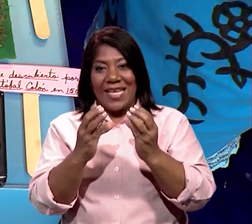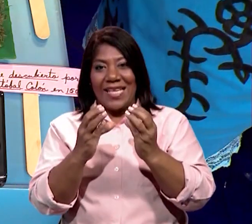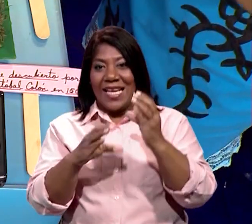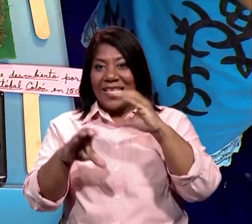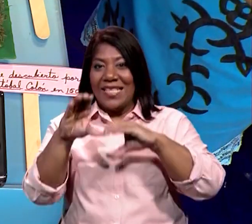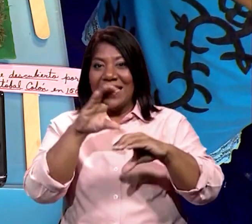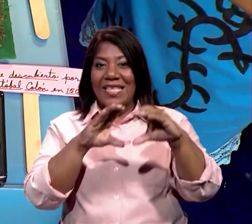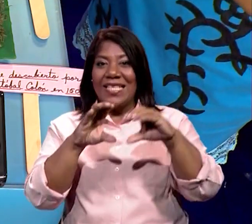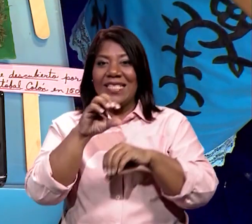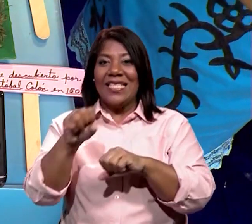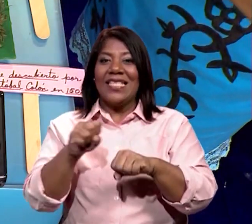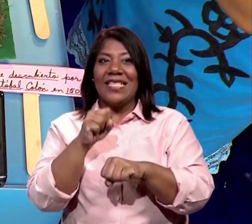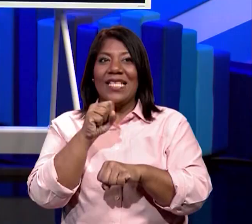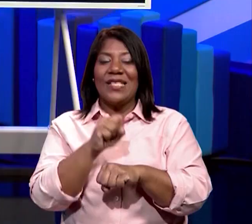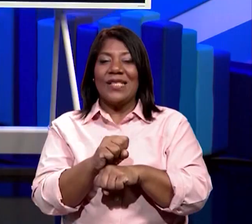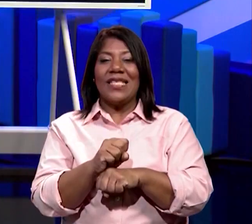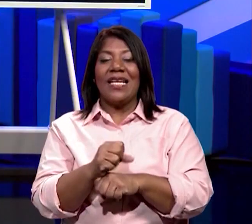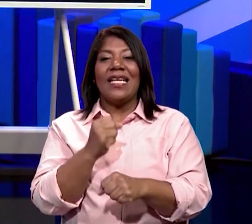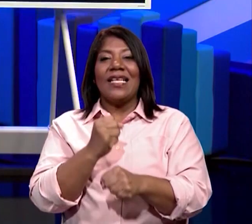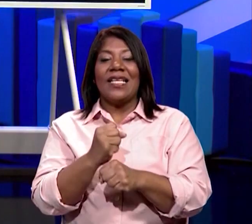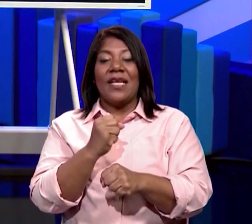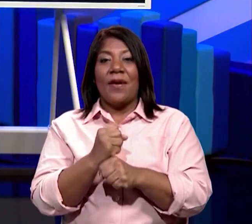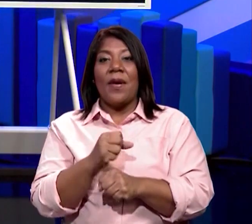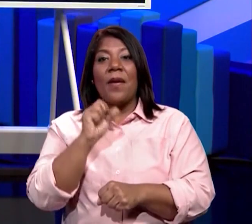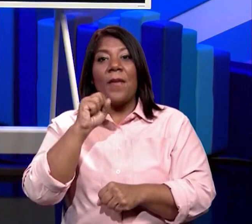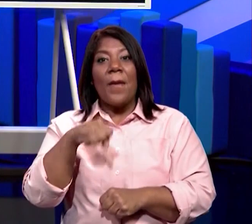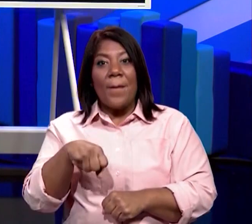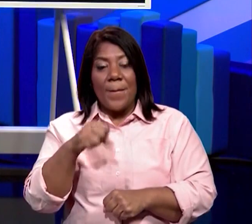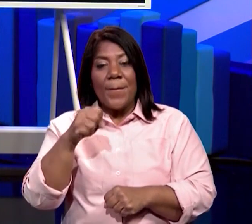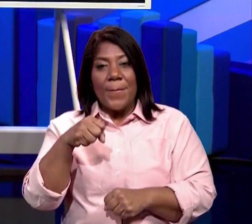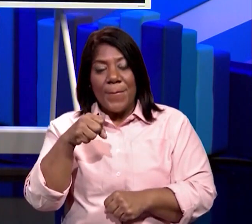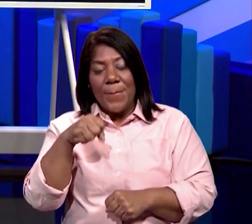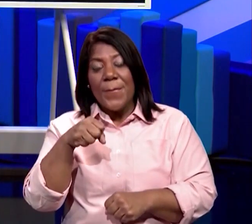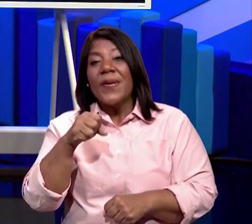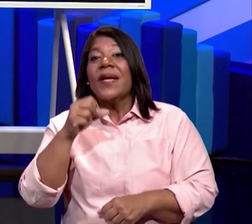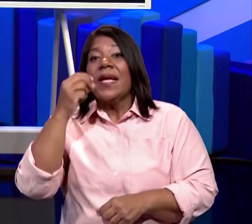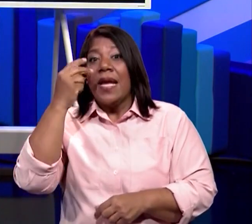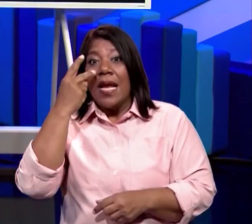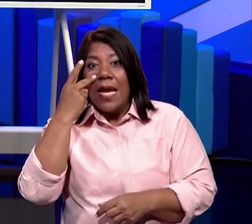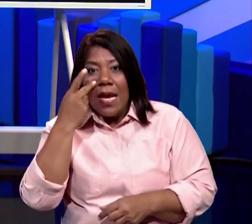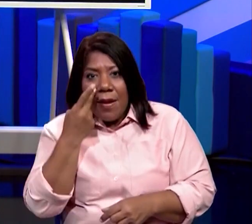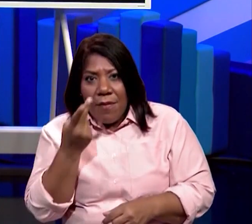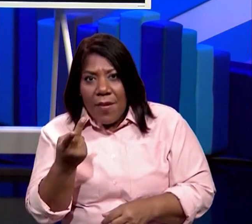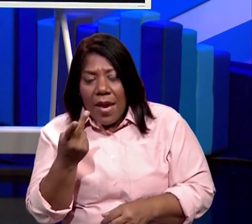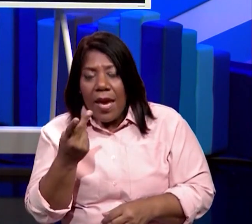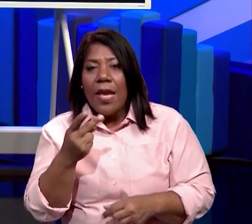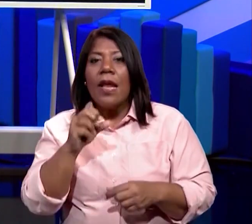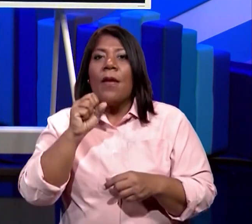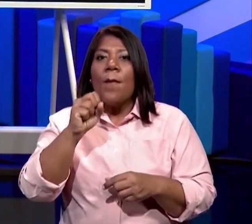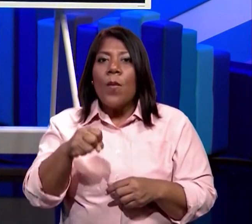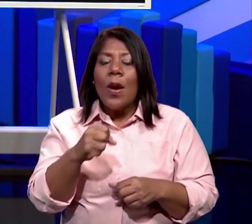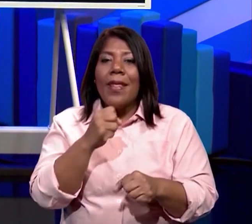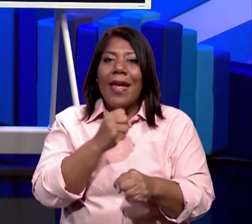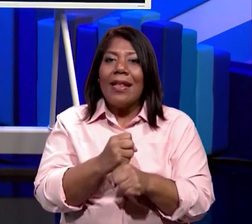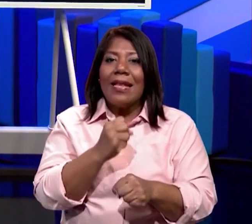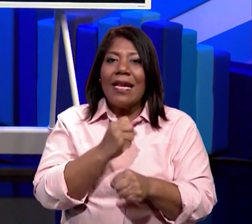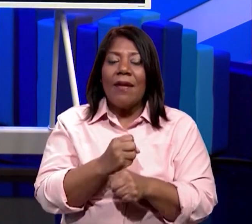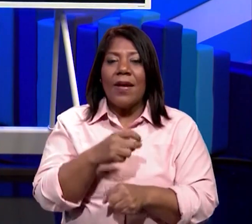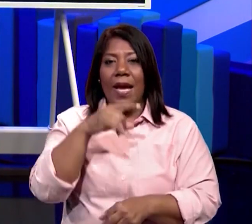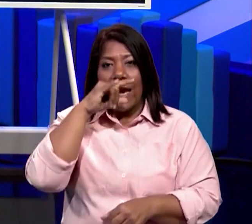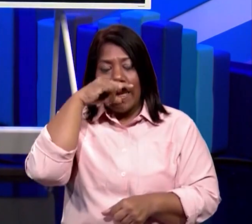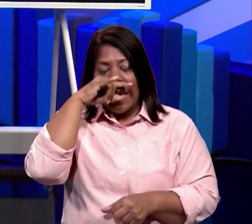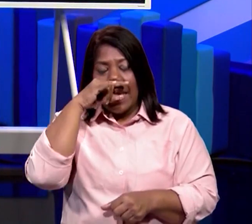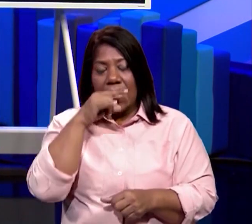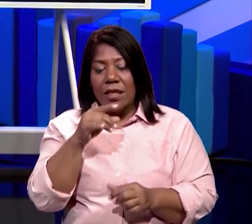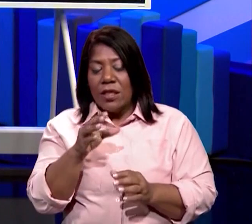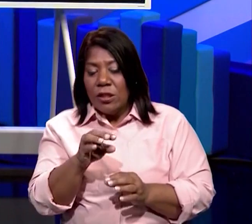lo concreto, ¿verdad? Trabajamos con las manos, con materiales que tenemos en casa para formar